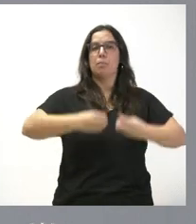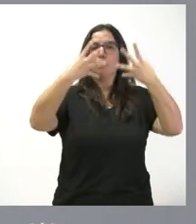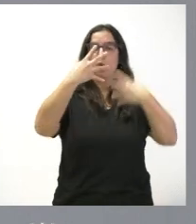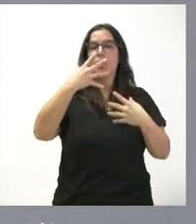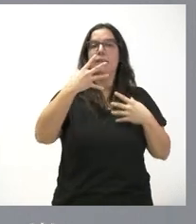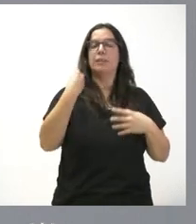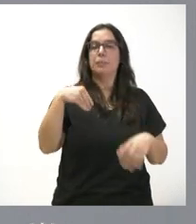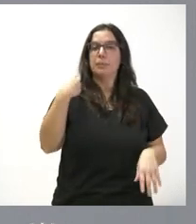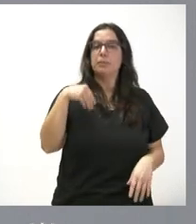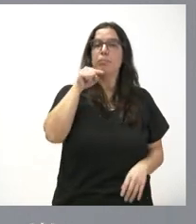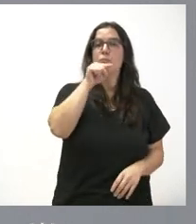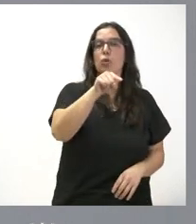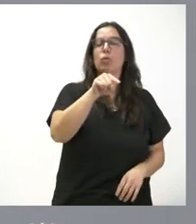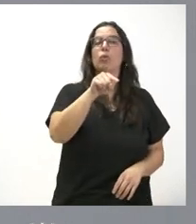Nicar,